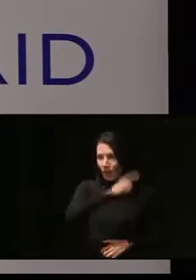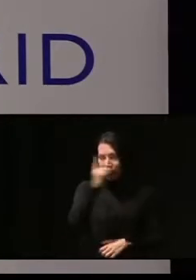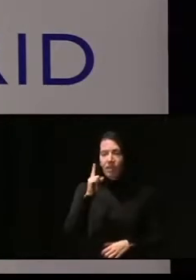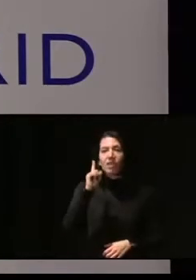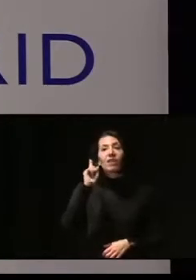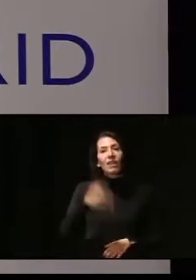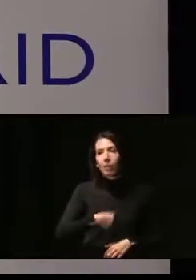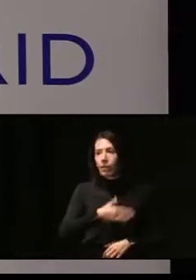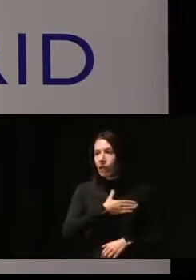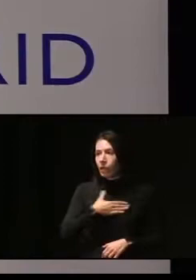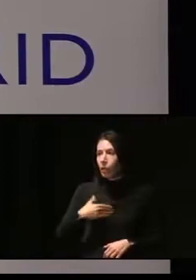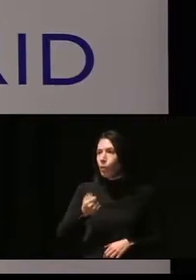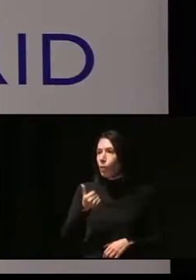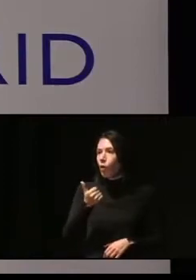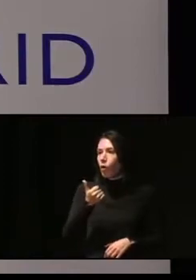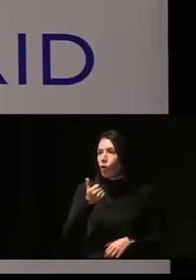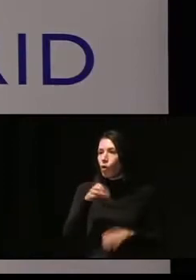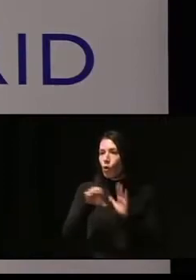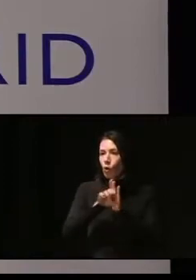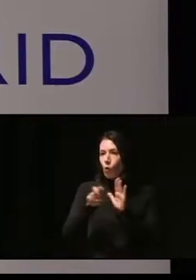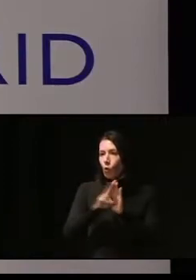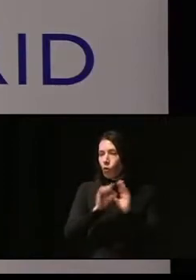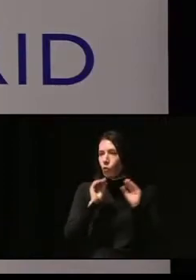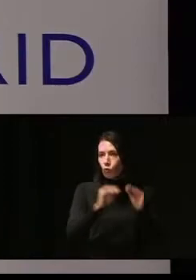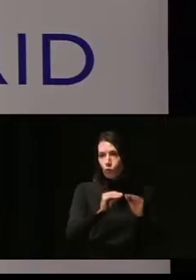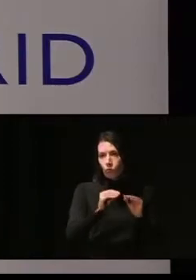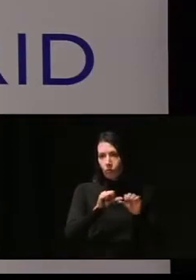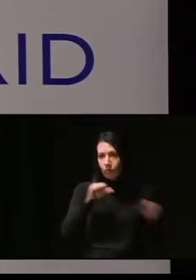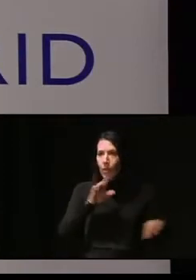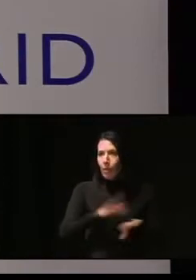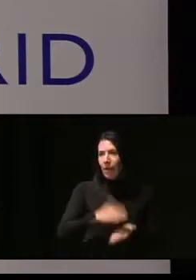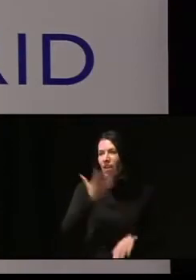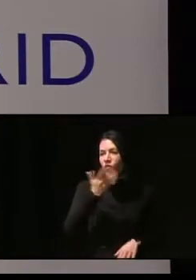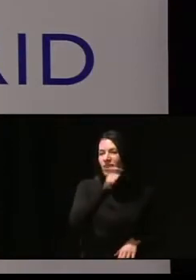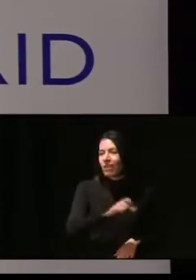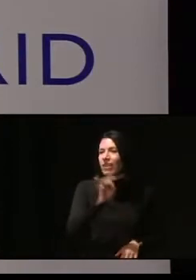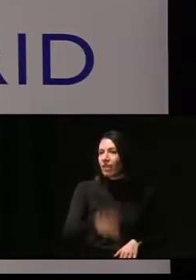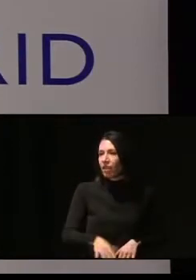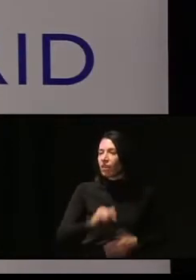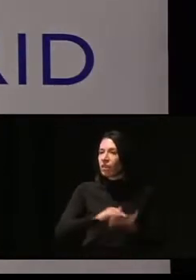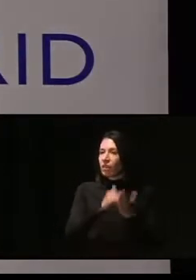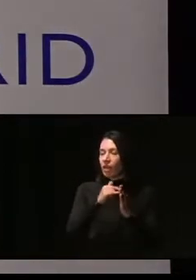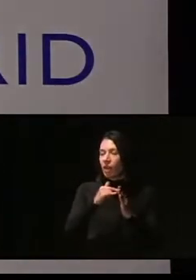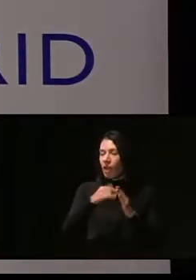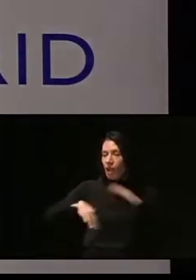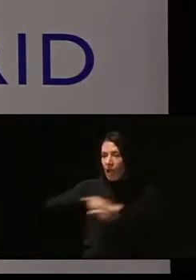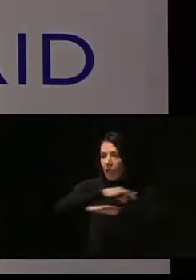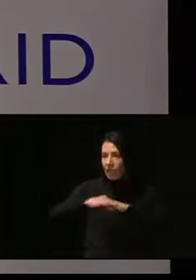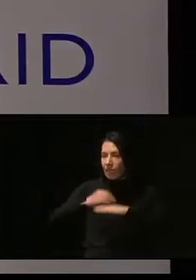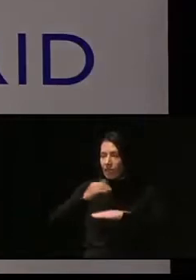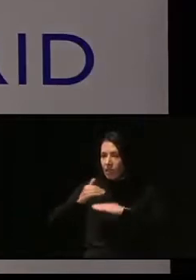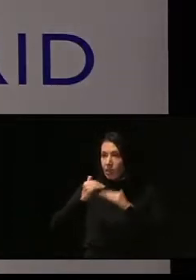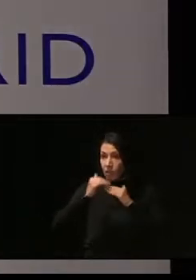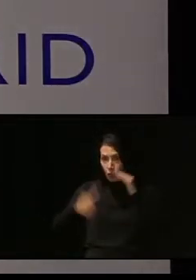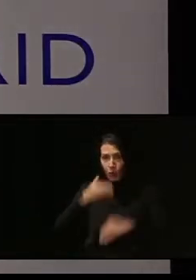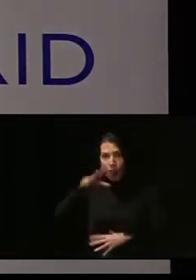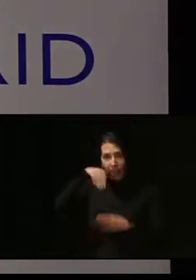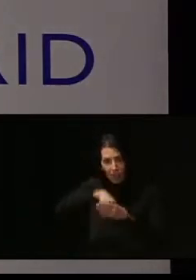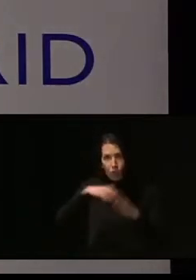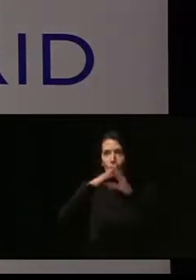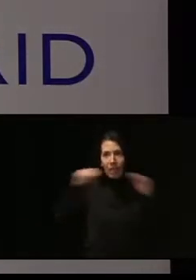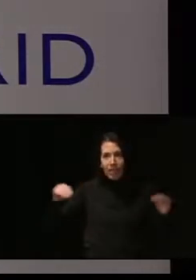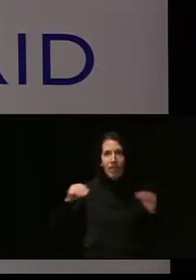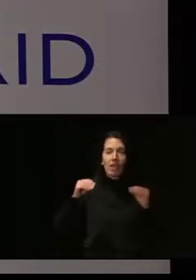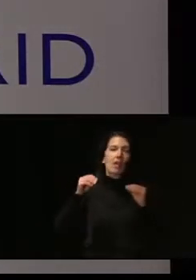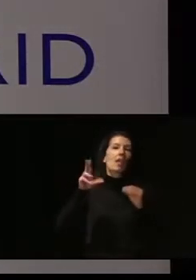También les leo un pequeño currículo para que la conozcan. Ella es arquitecta superior por la ESAN de la Universidad Politécnica de Madrid,